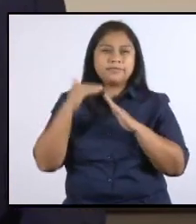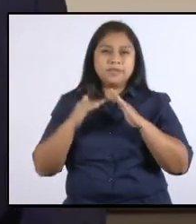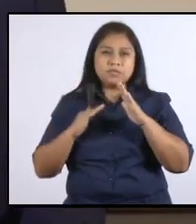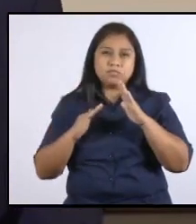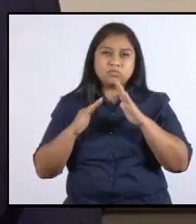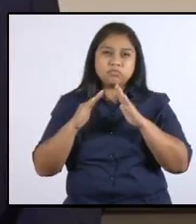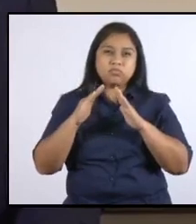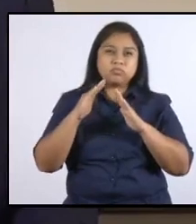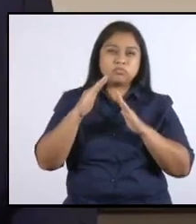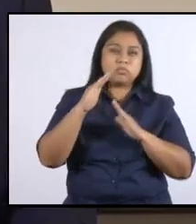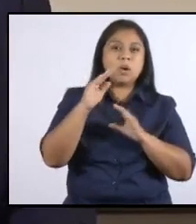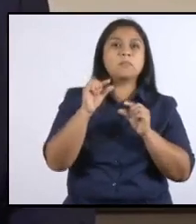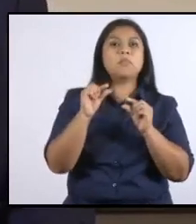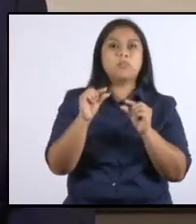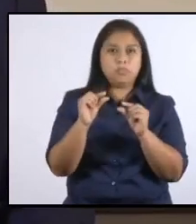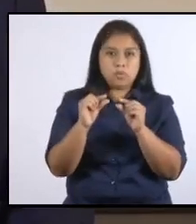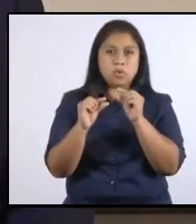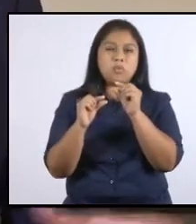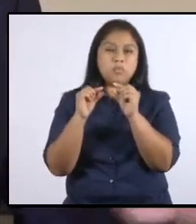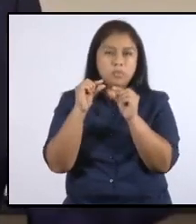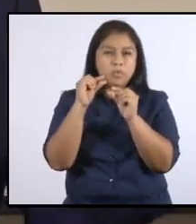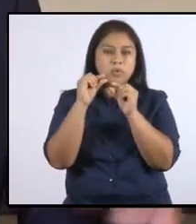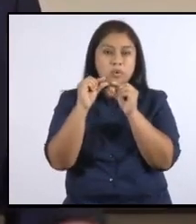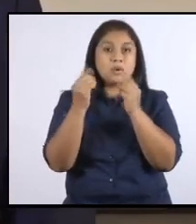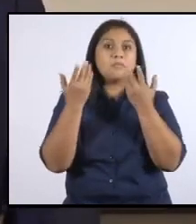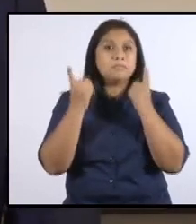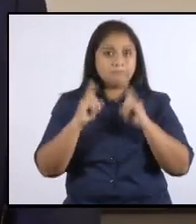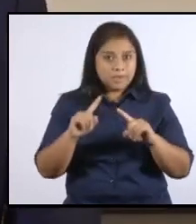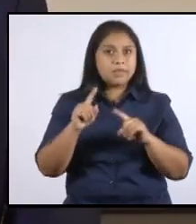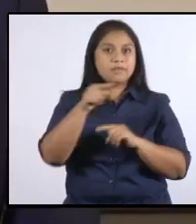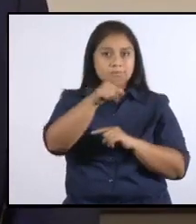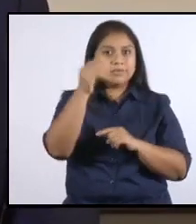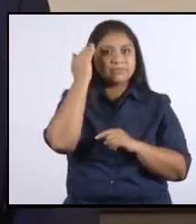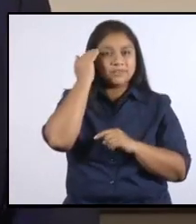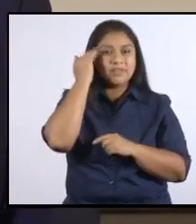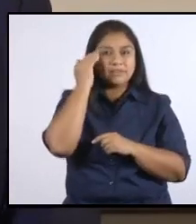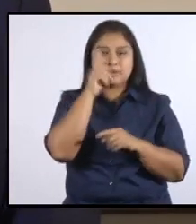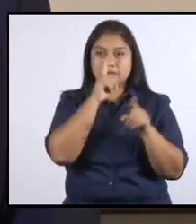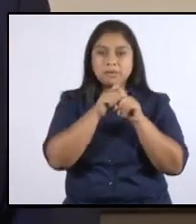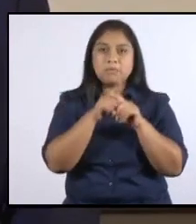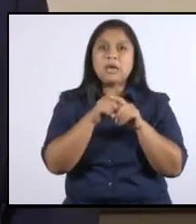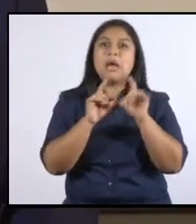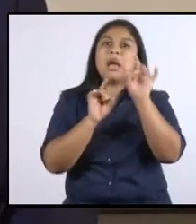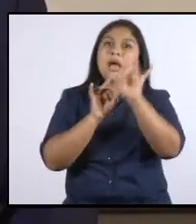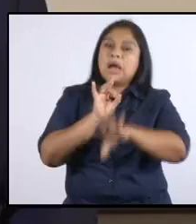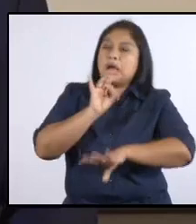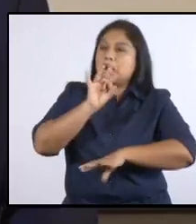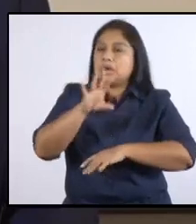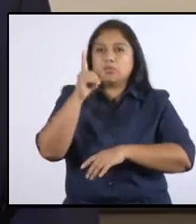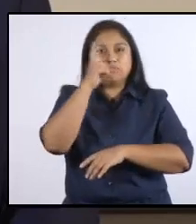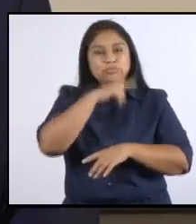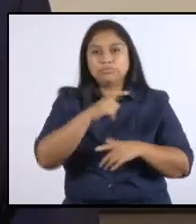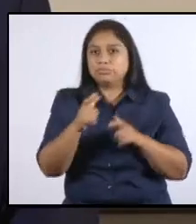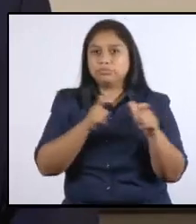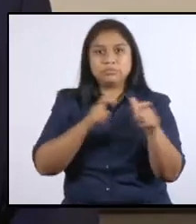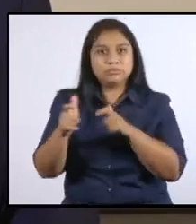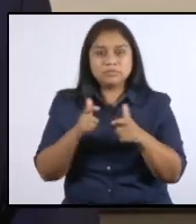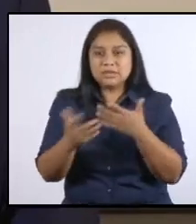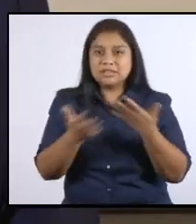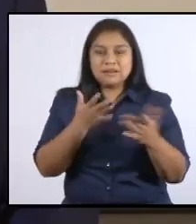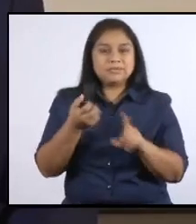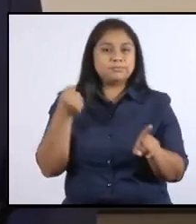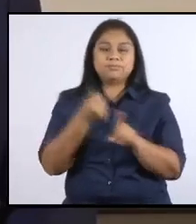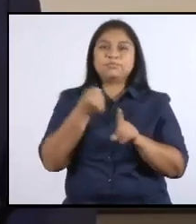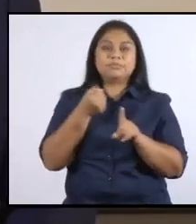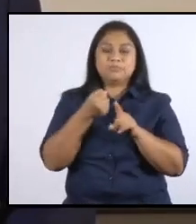contagio. Sin embargo, sabían que ahí íbamos a enfrentar factores incontrolables que podrían provocar que finalmente el